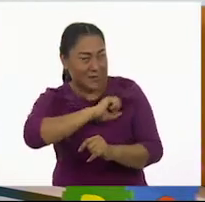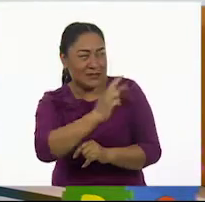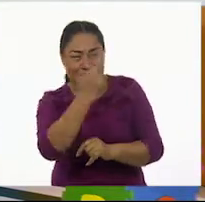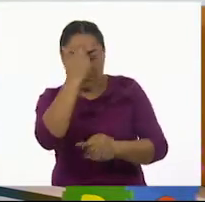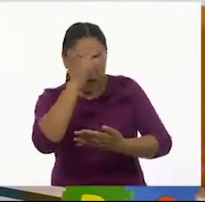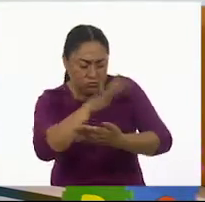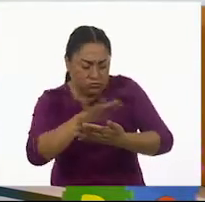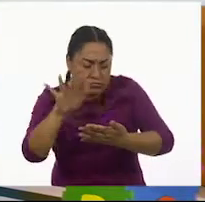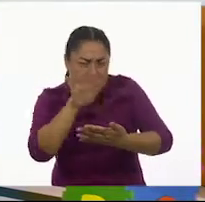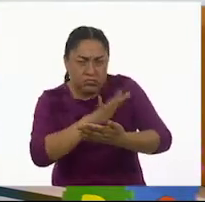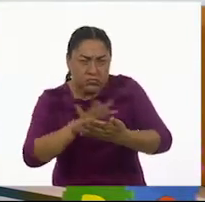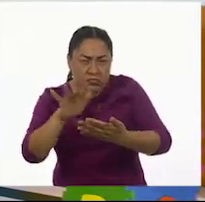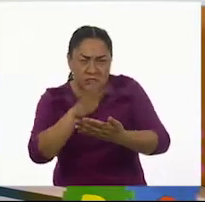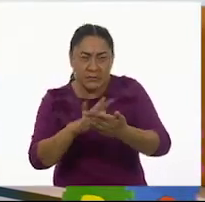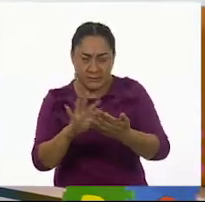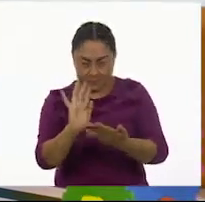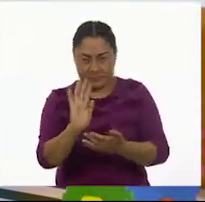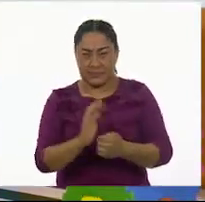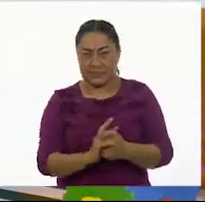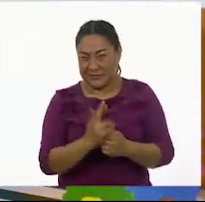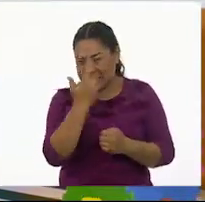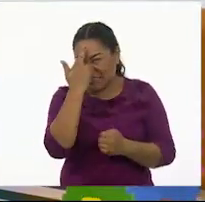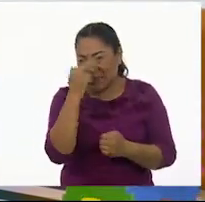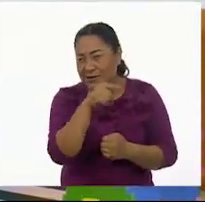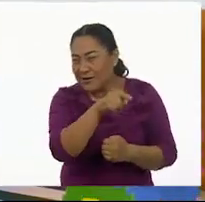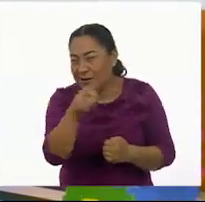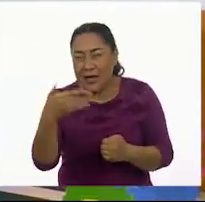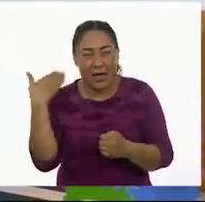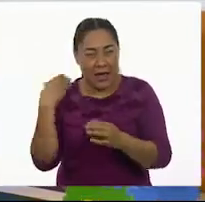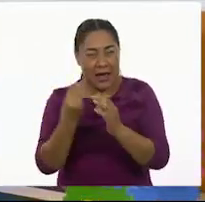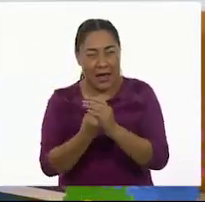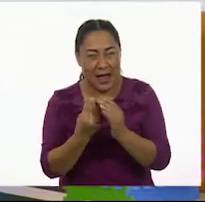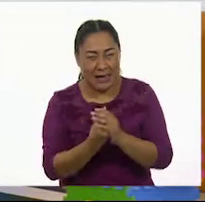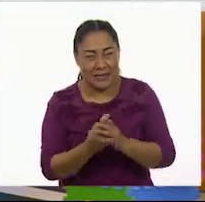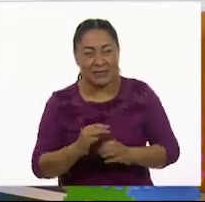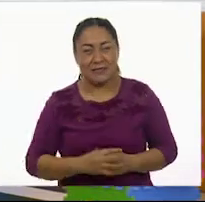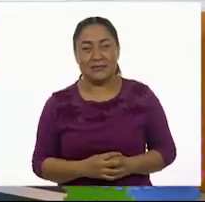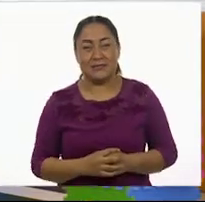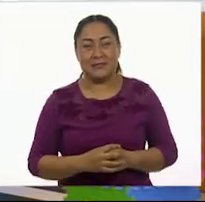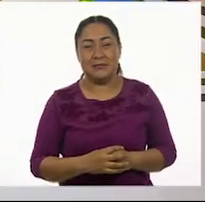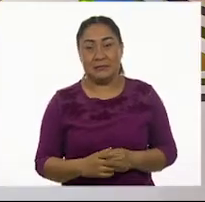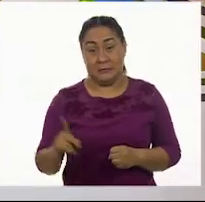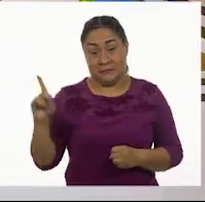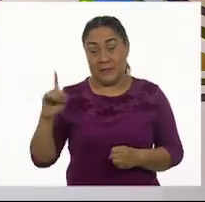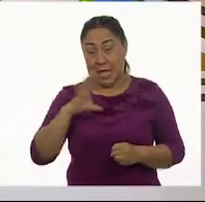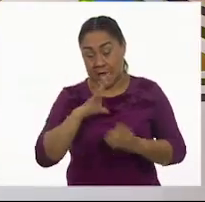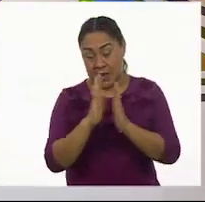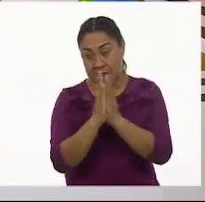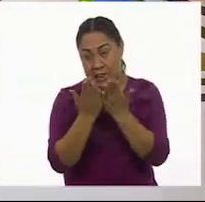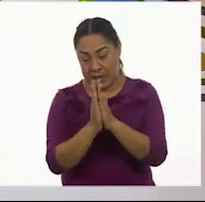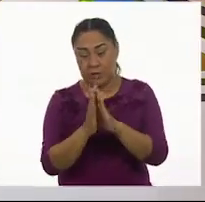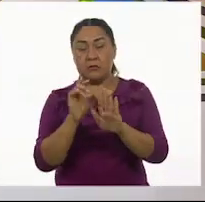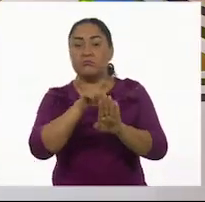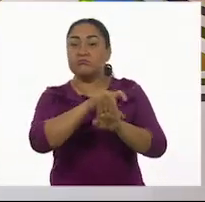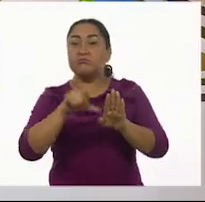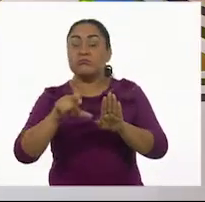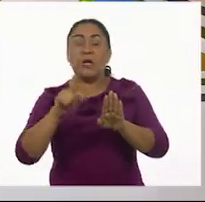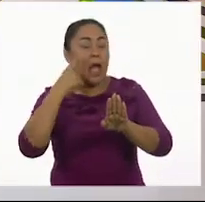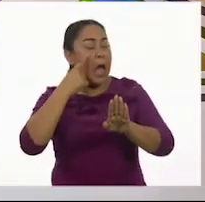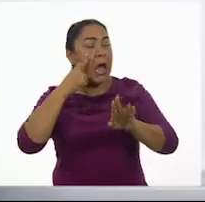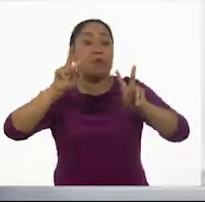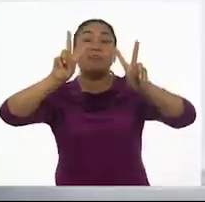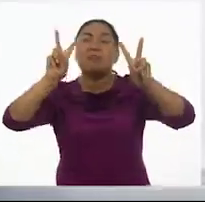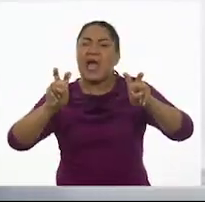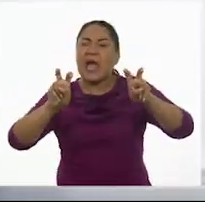información cuando vimos, a ver si se acuerdan las niñas y los niños, tenemos en un libro partes importantes. El primero era el título, para